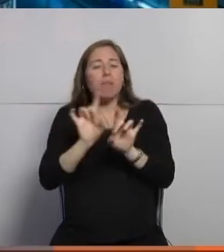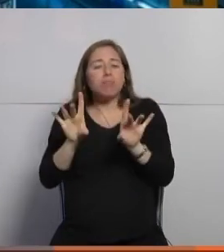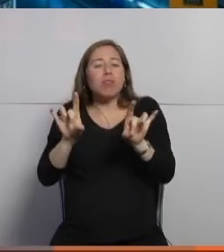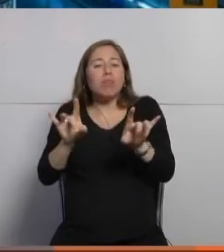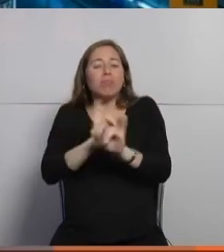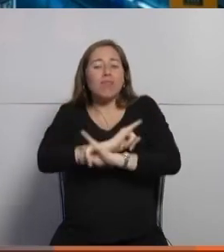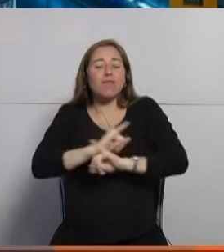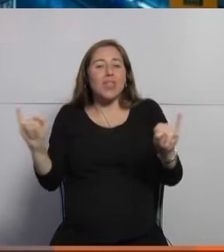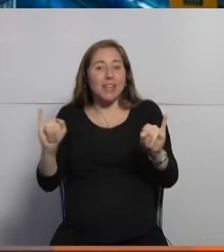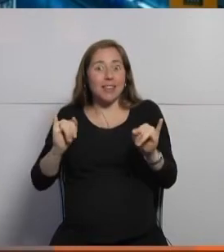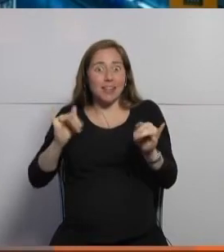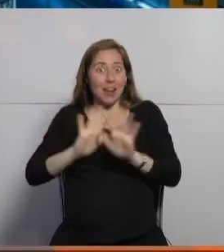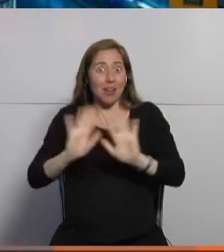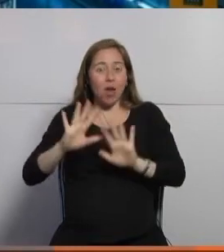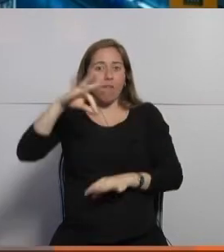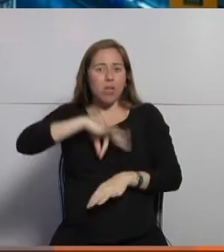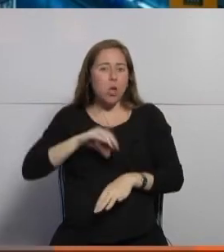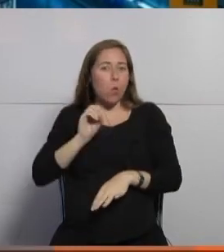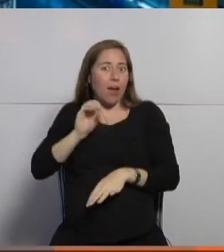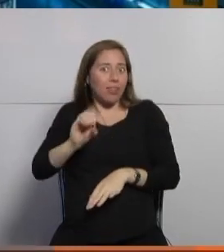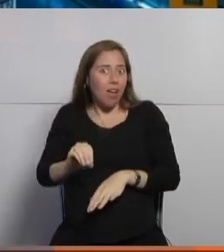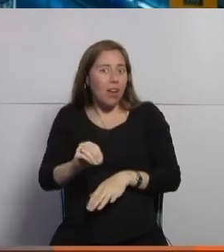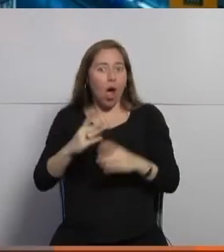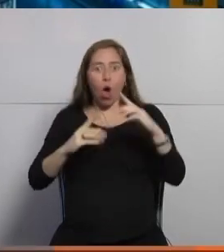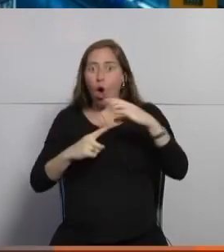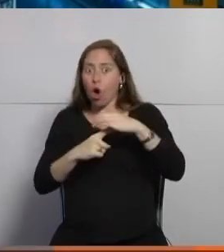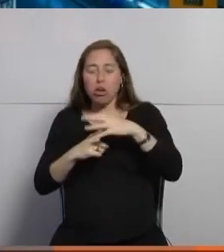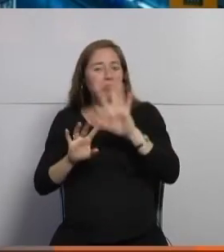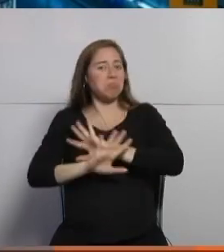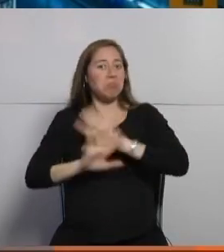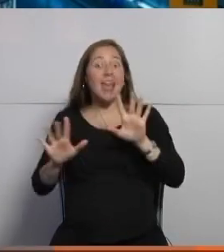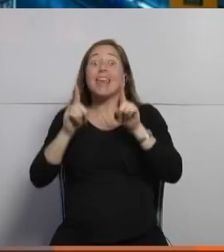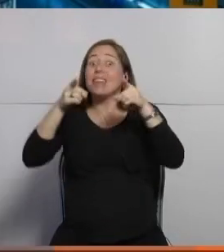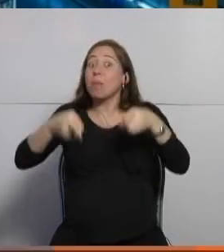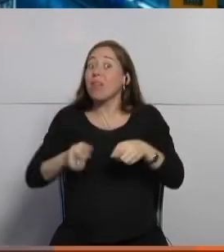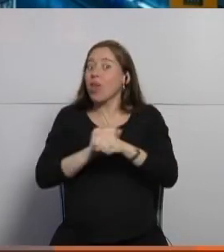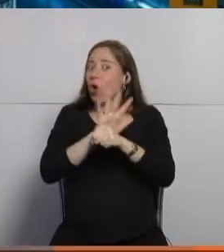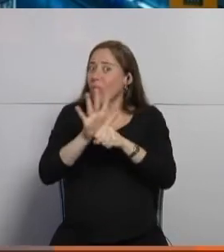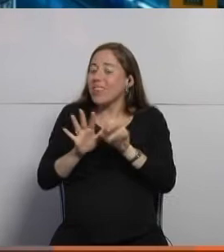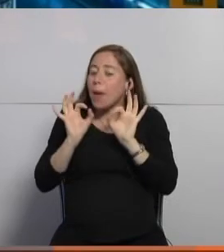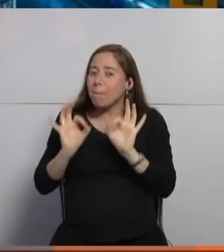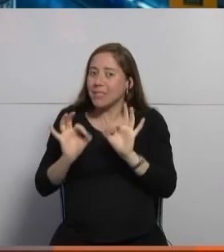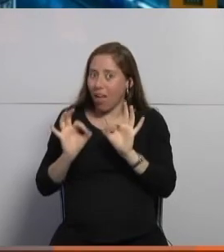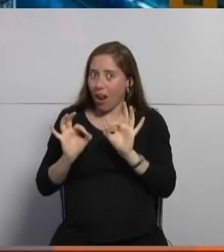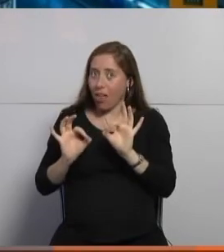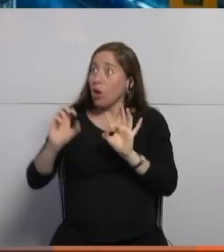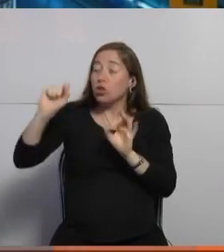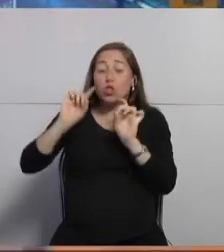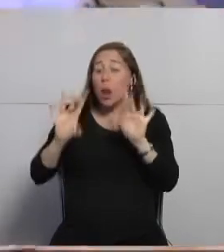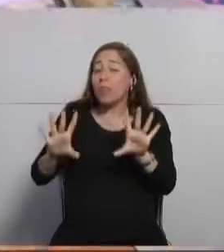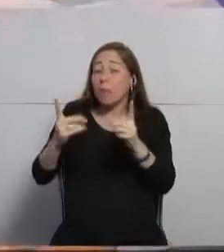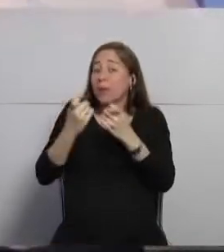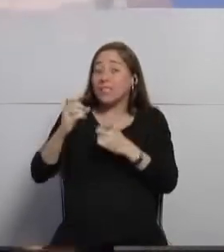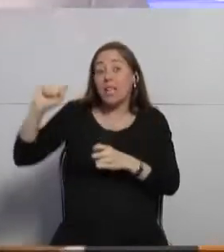puede hacer una destrucción del virus del coronavirus en particular así como otros